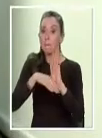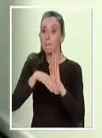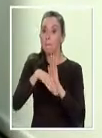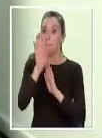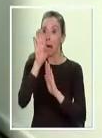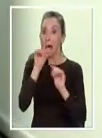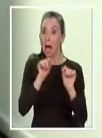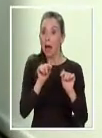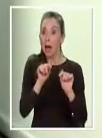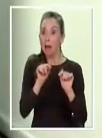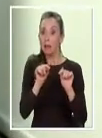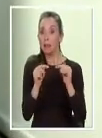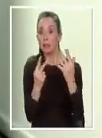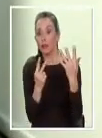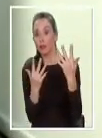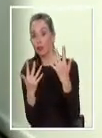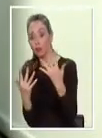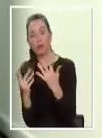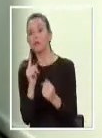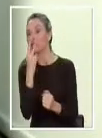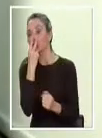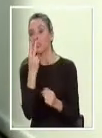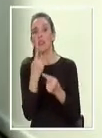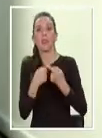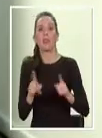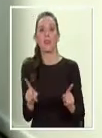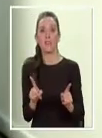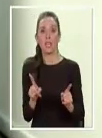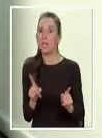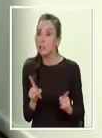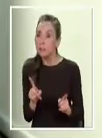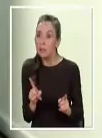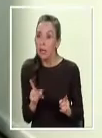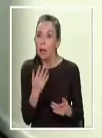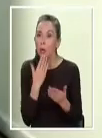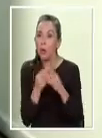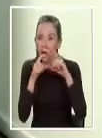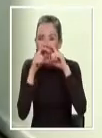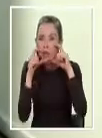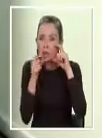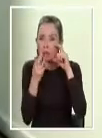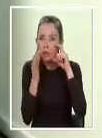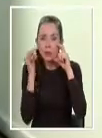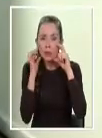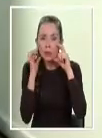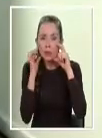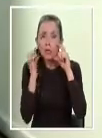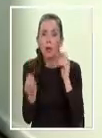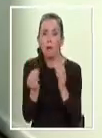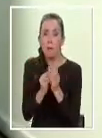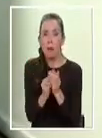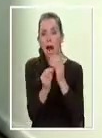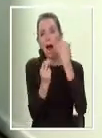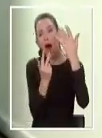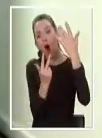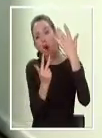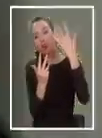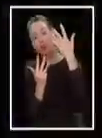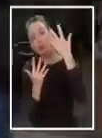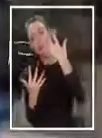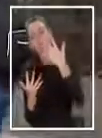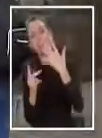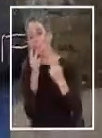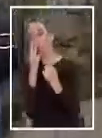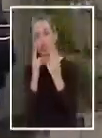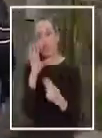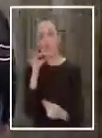no se nota una real diferencia. Cuando ya uno aplica 10 o más medidas, la verdad es que no se